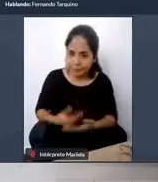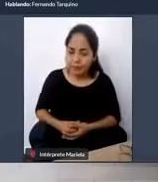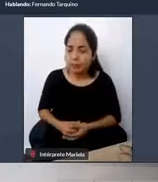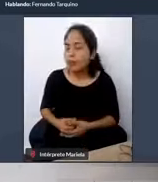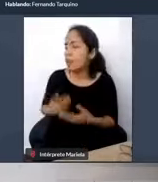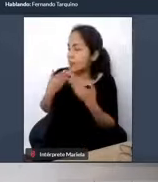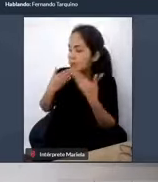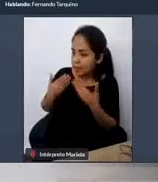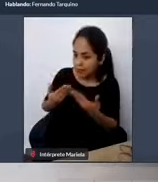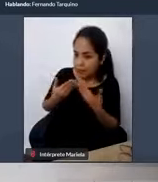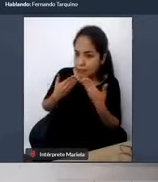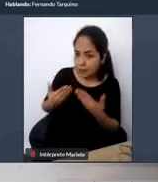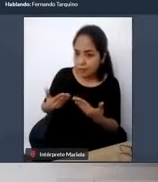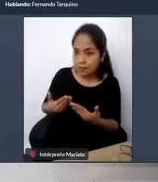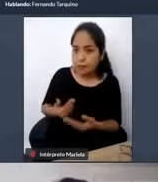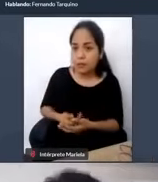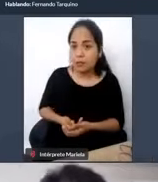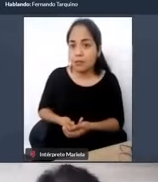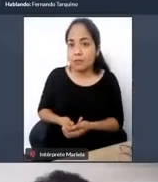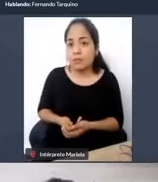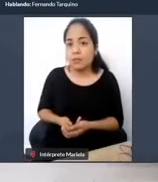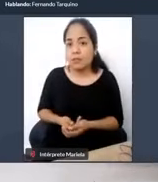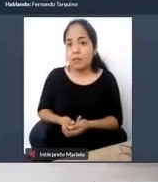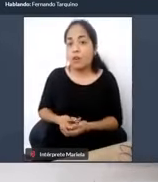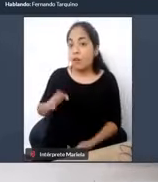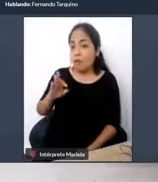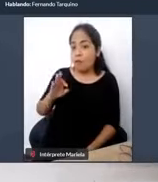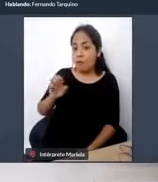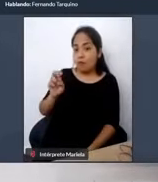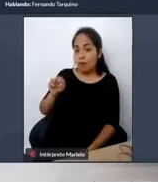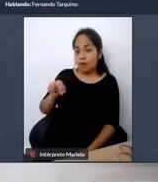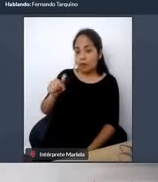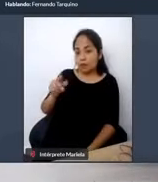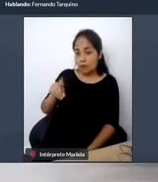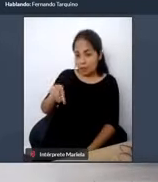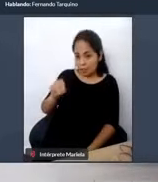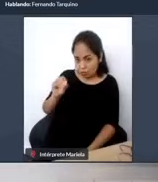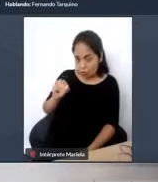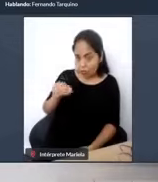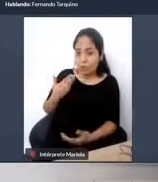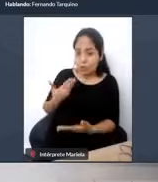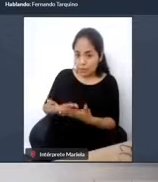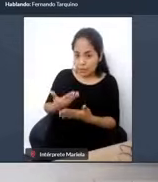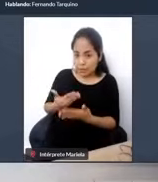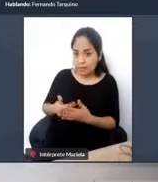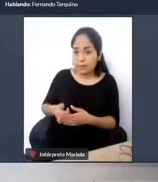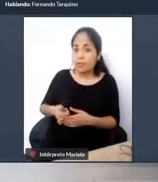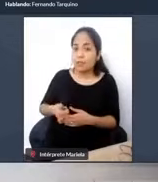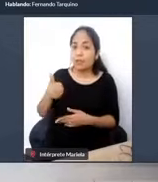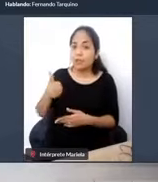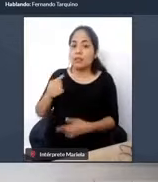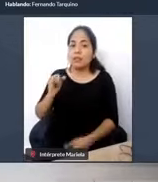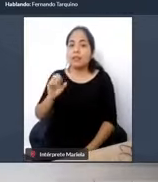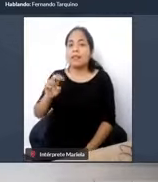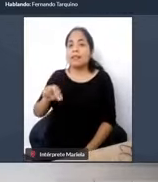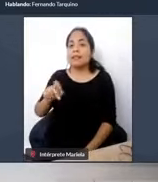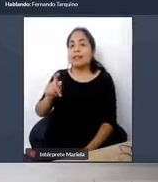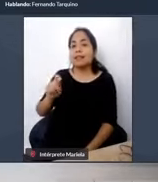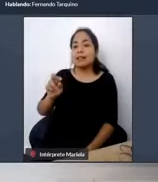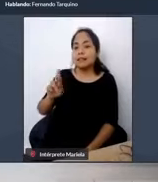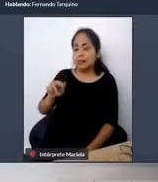señor Fernando Tarquino, director de la Intra Perú. Y